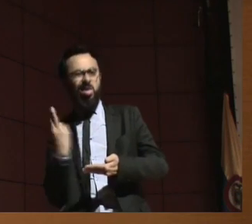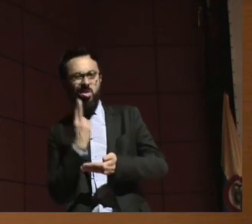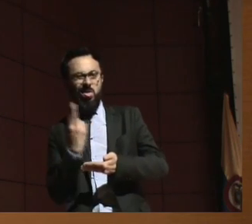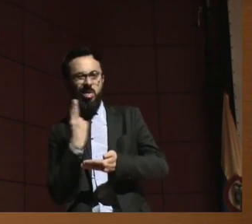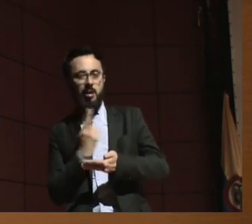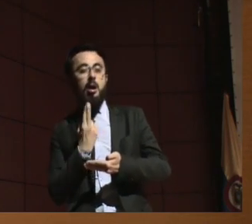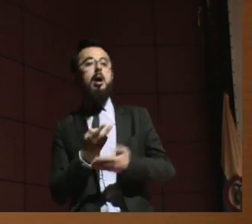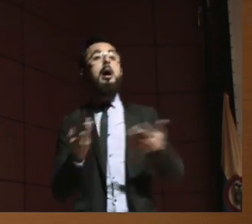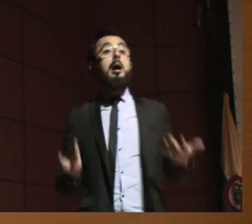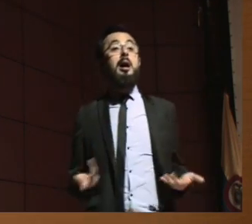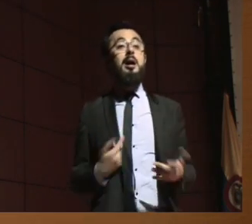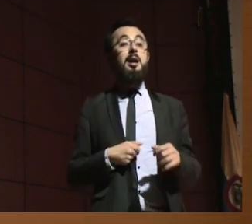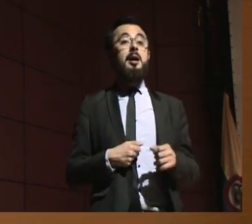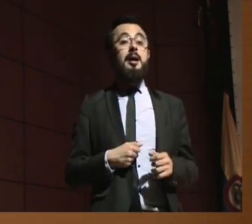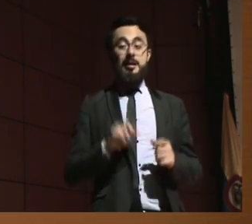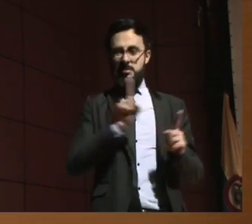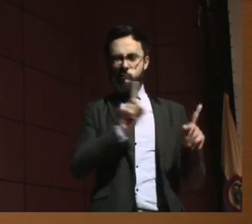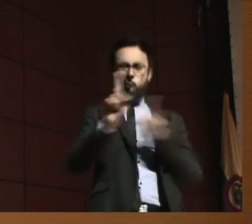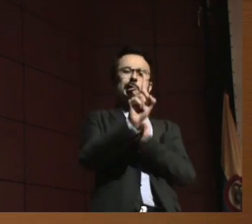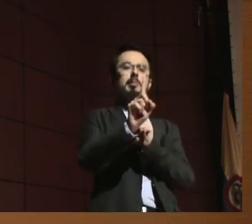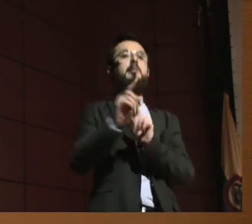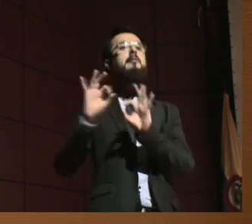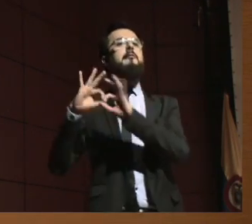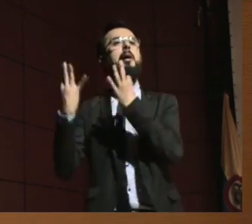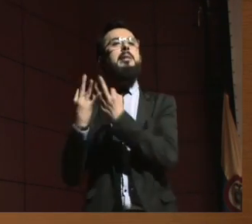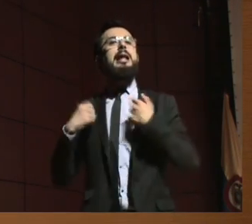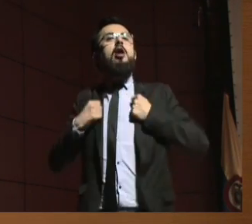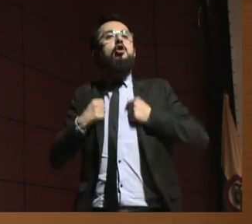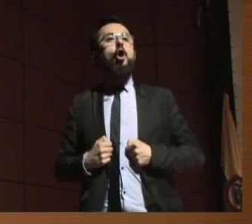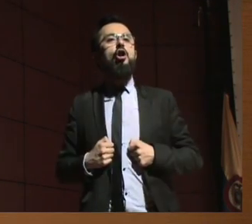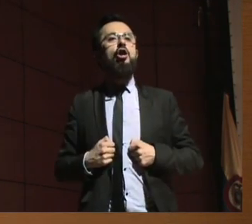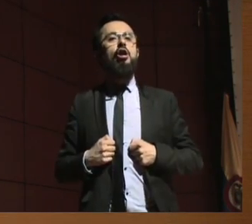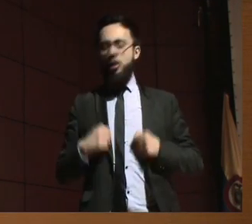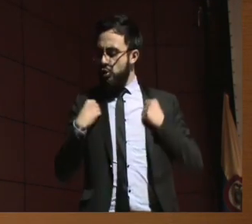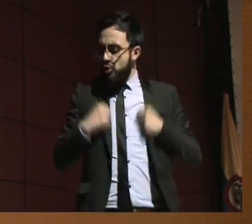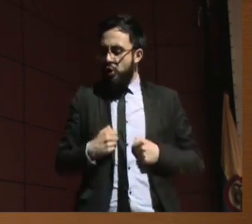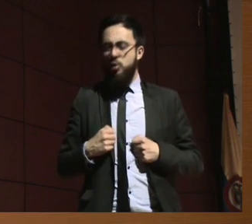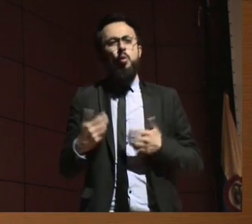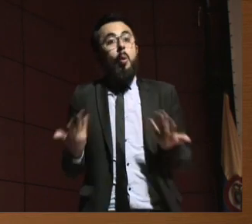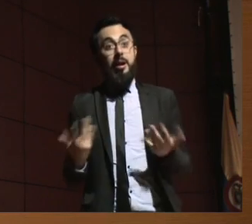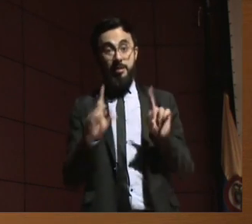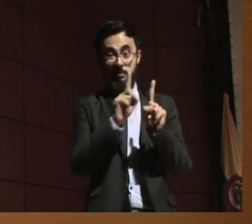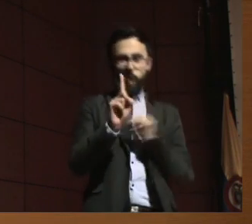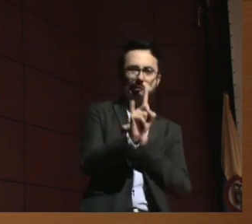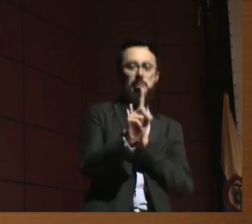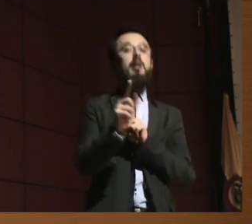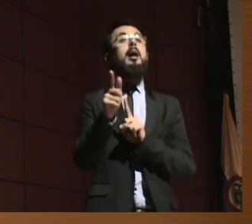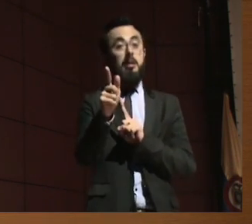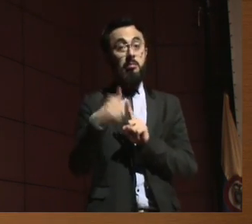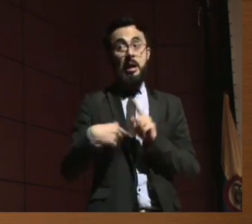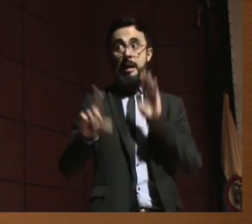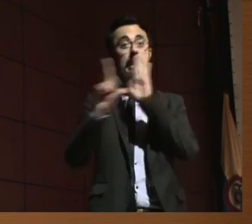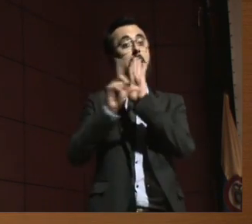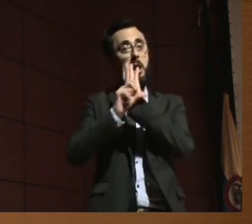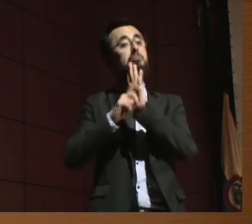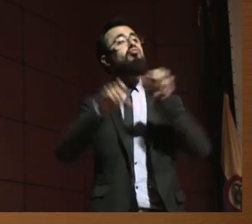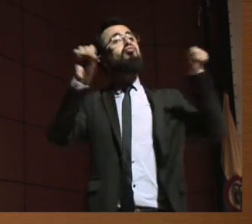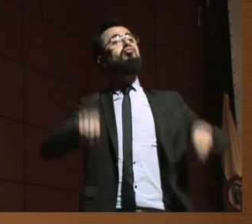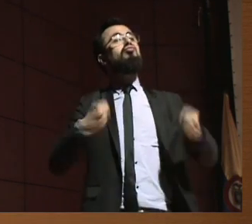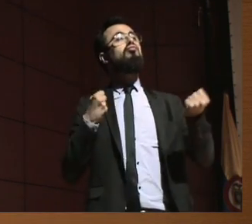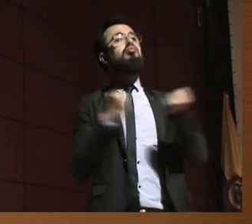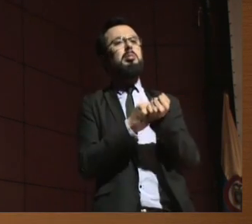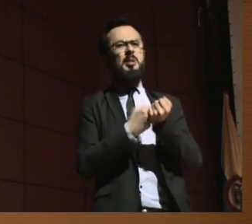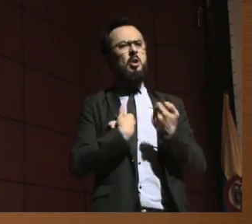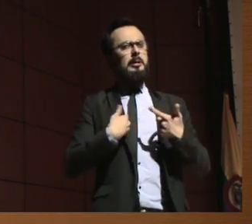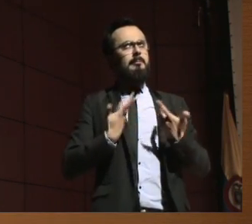familias dentro de los procesos de interdicción, ya que si aún siguen siendo legal, ¿esto queda entonces únicamente en cabeza del